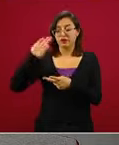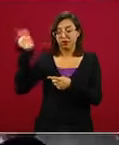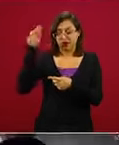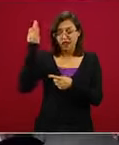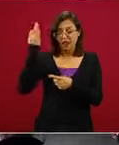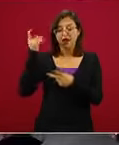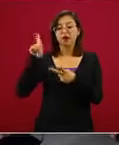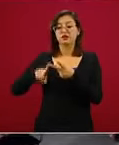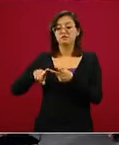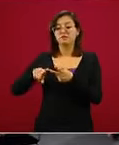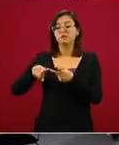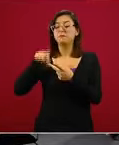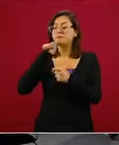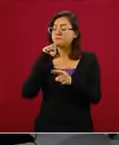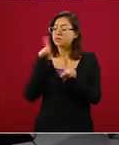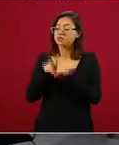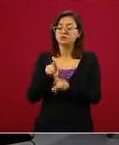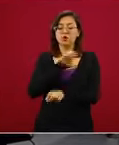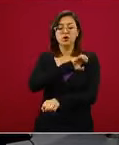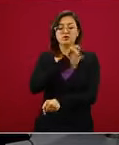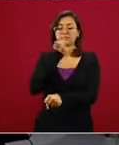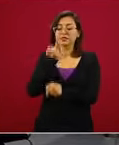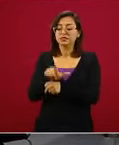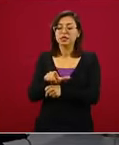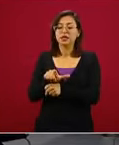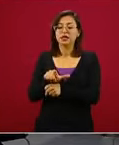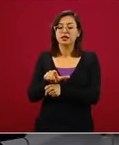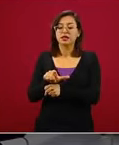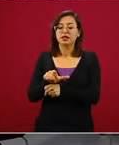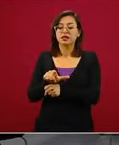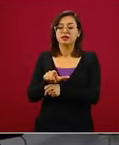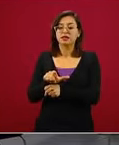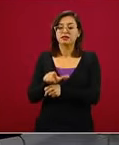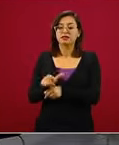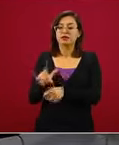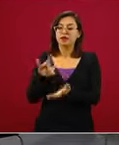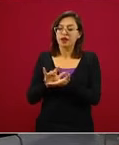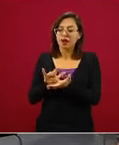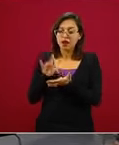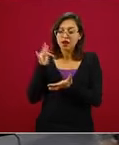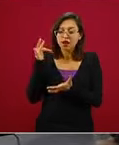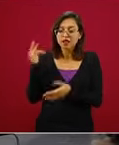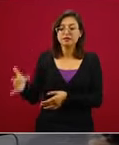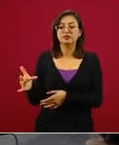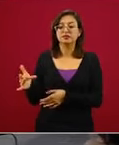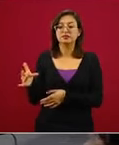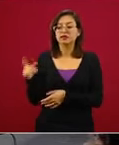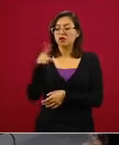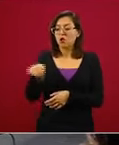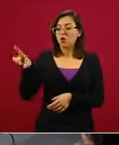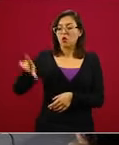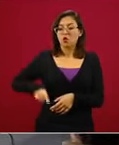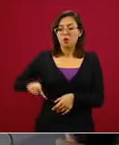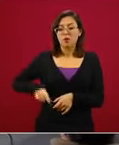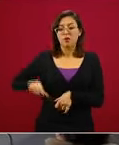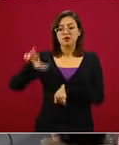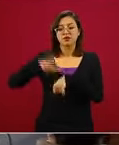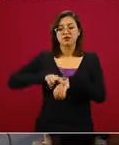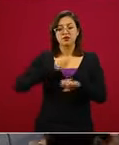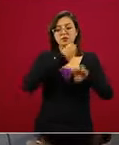y de manera muy especial nuestro agradecimiento a los gobernadores